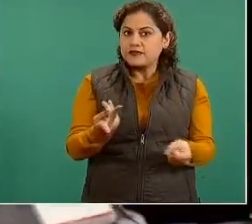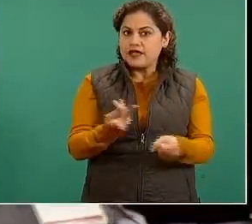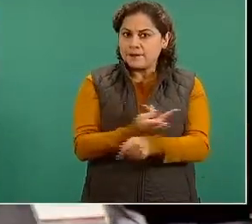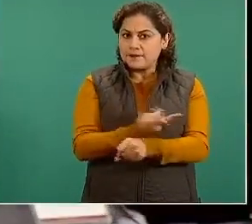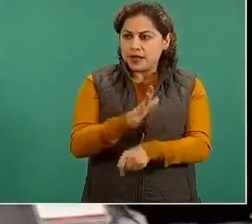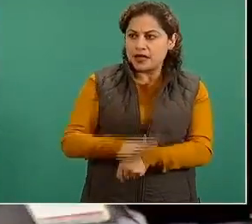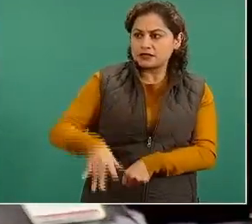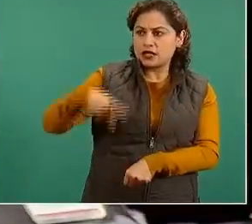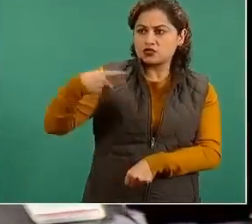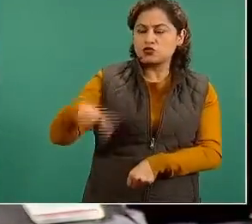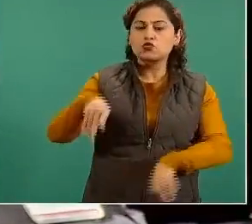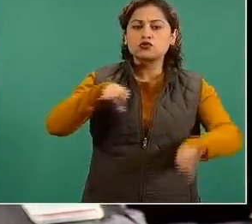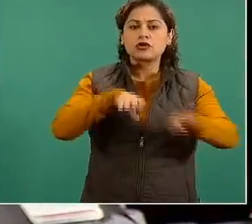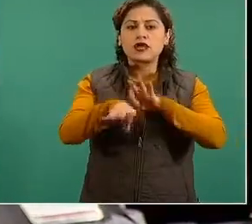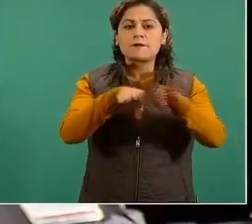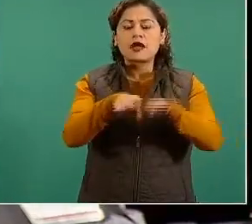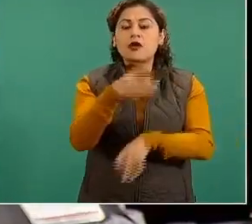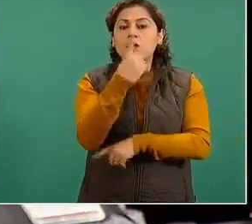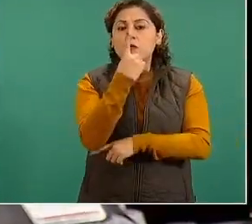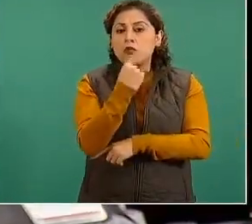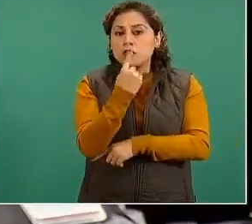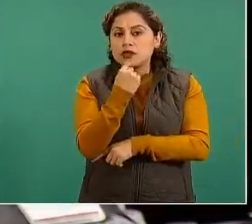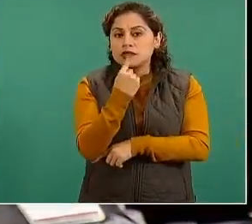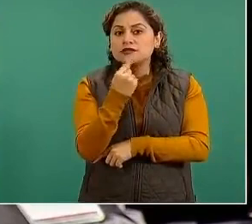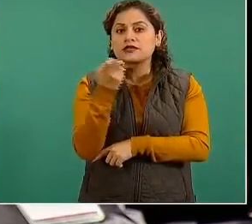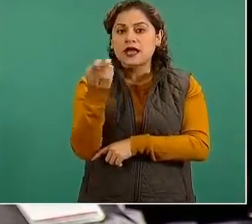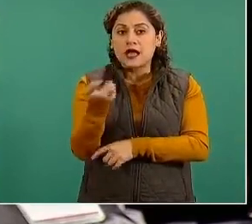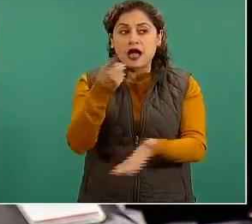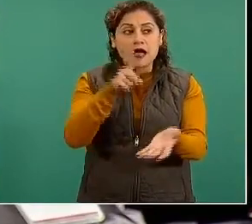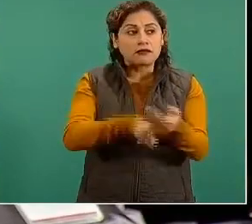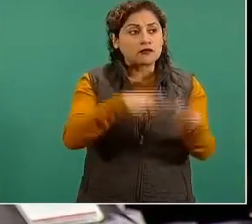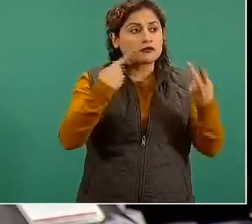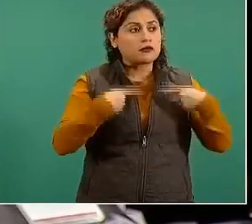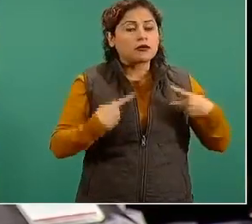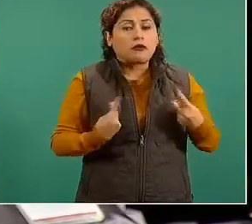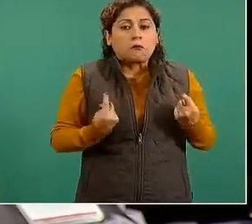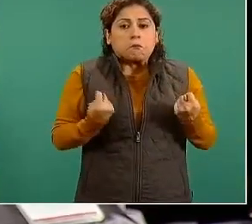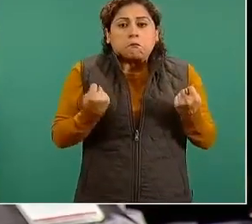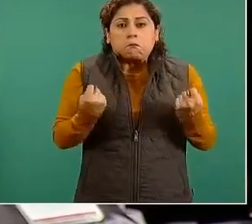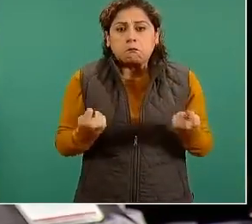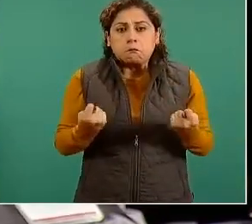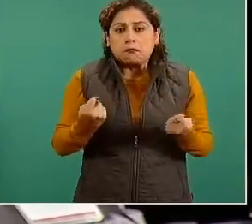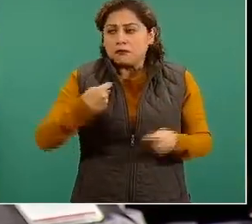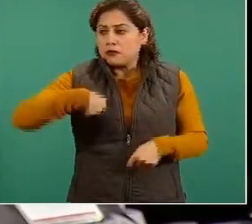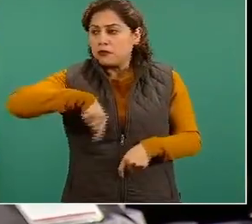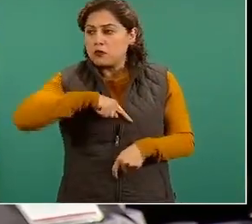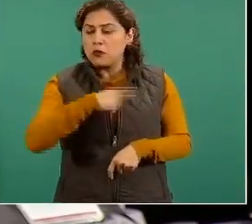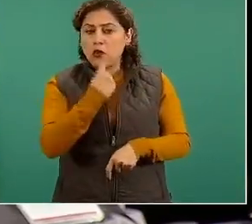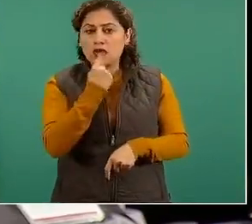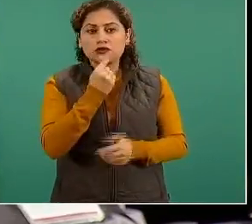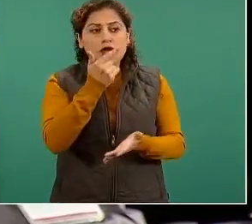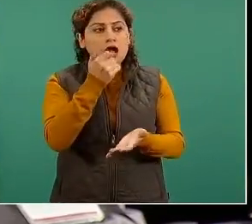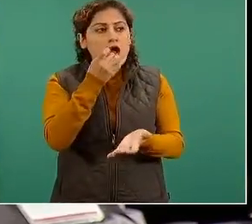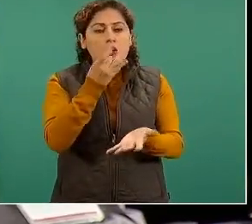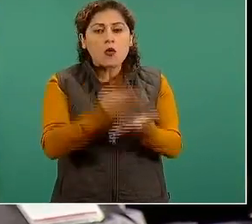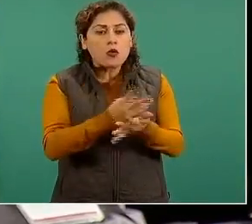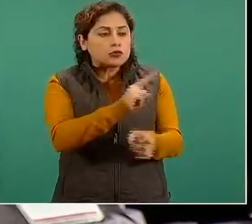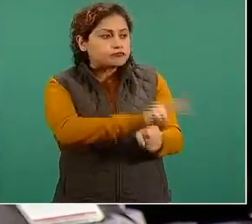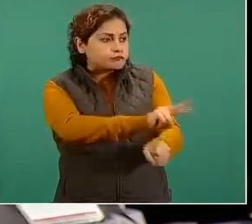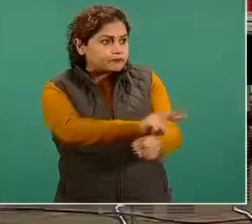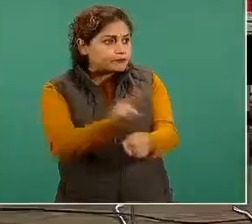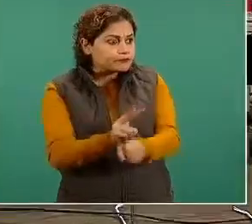entienden de que lo que estamos haciendo es por el bien de ellos. Y a eso se arriesgan.